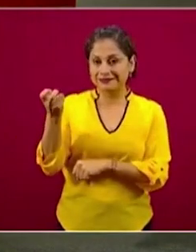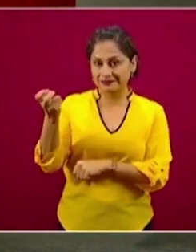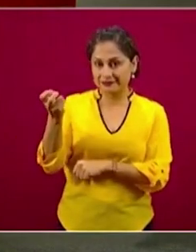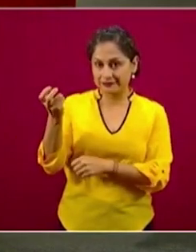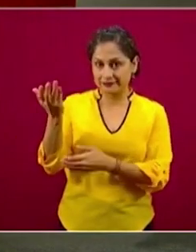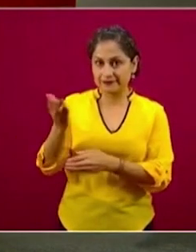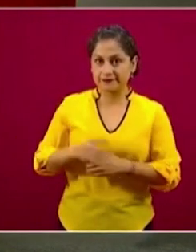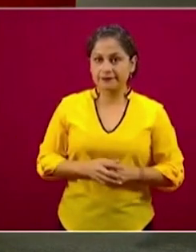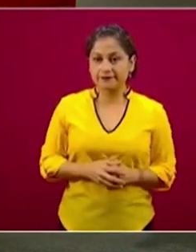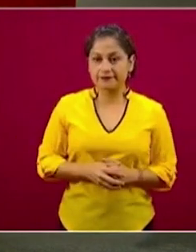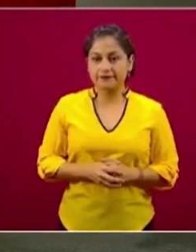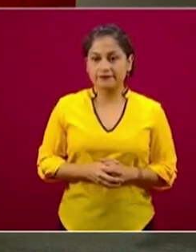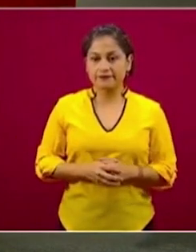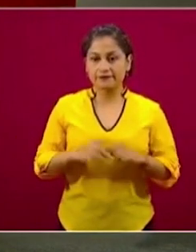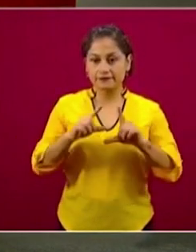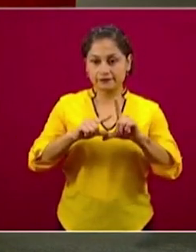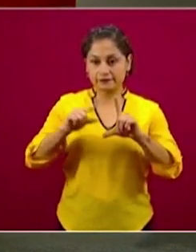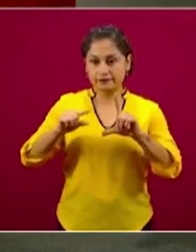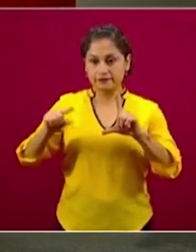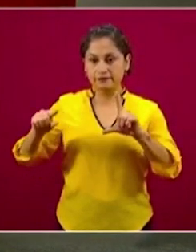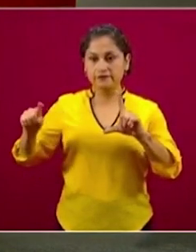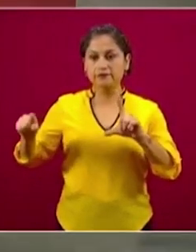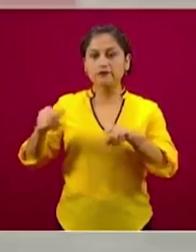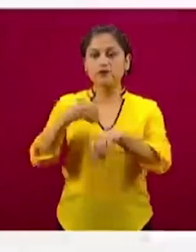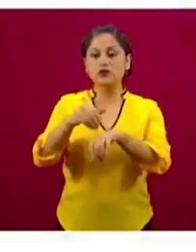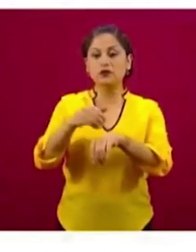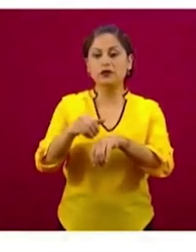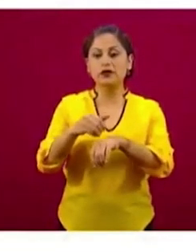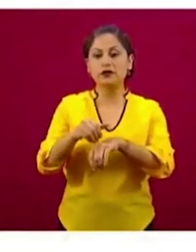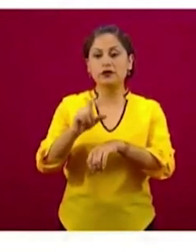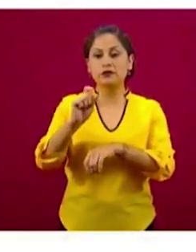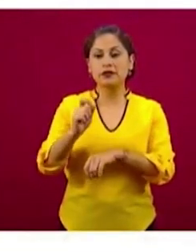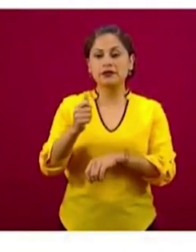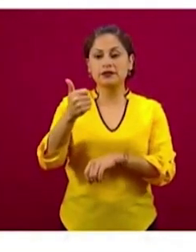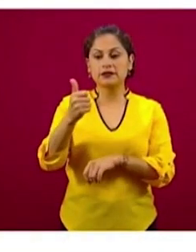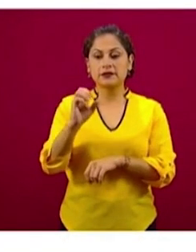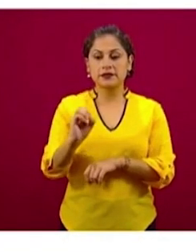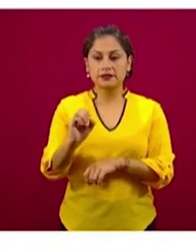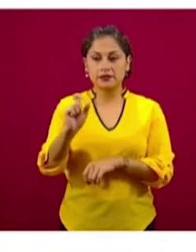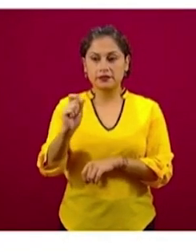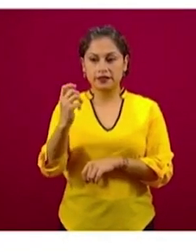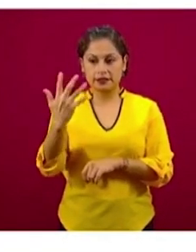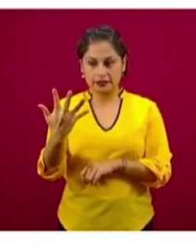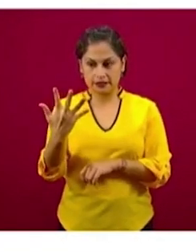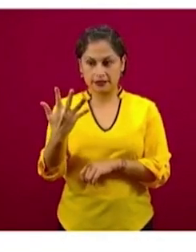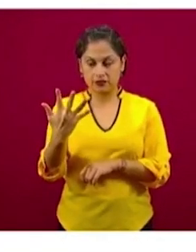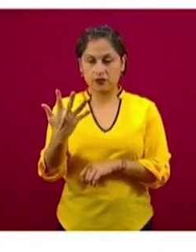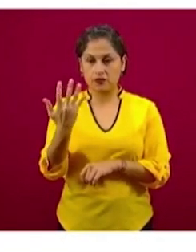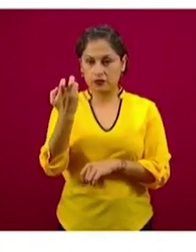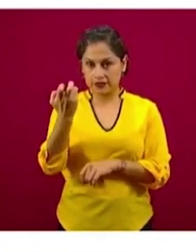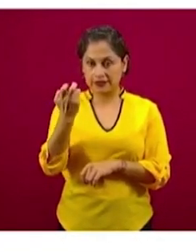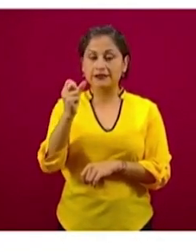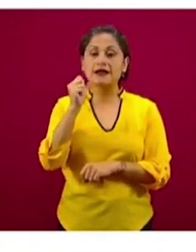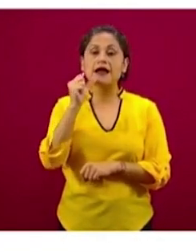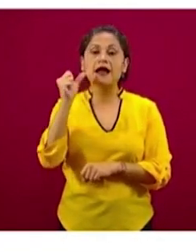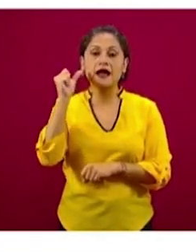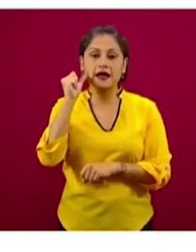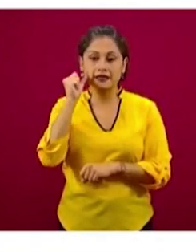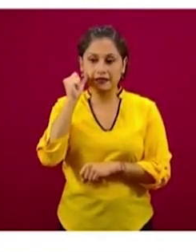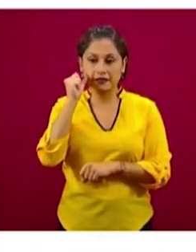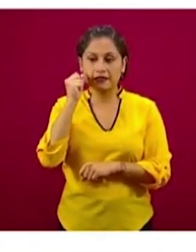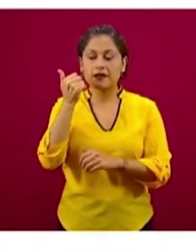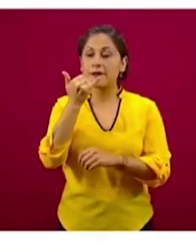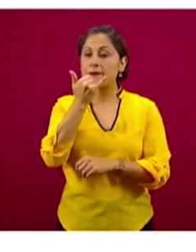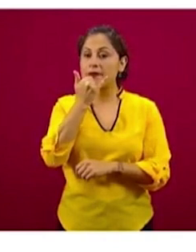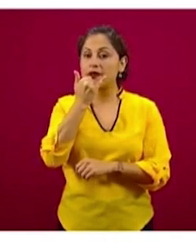el número 26.025, claramente es el de ayer, y si la ponen una